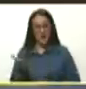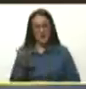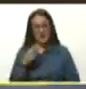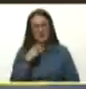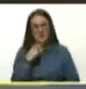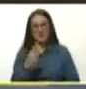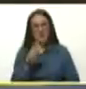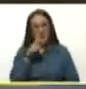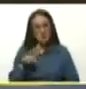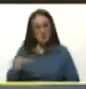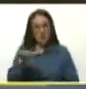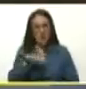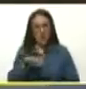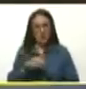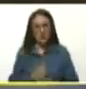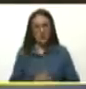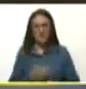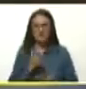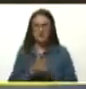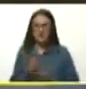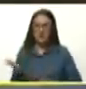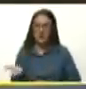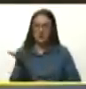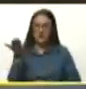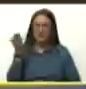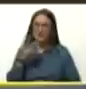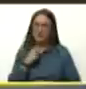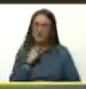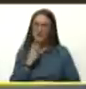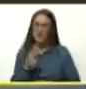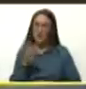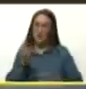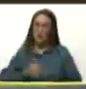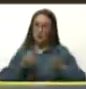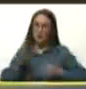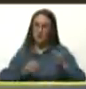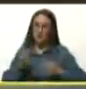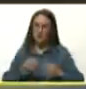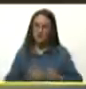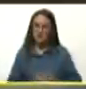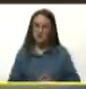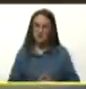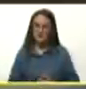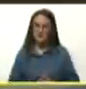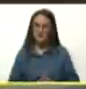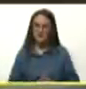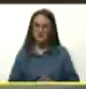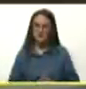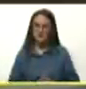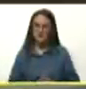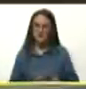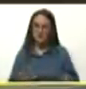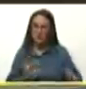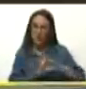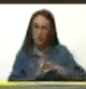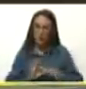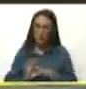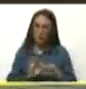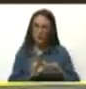su voz por los pueblos. Que siempre levanta su voz por la justicia. Y por la unión